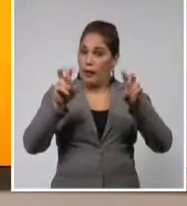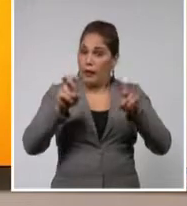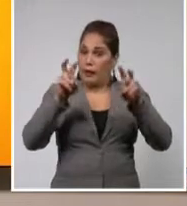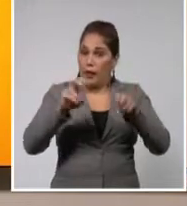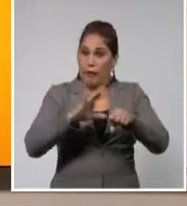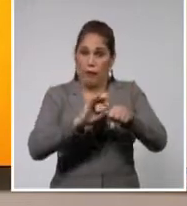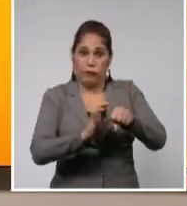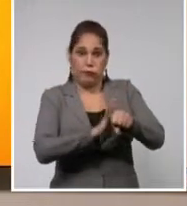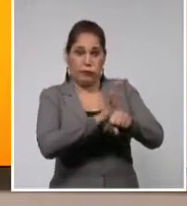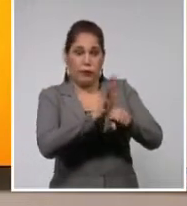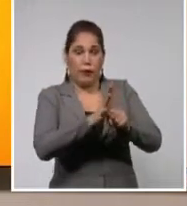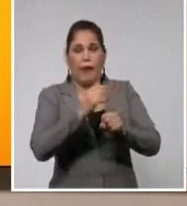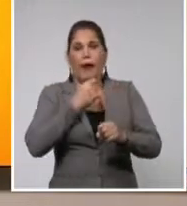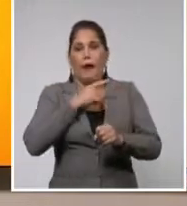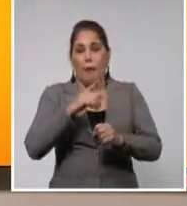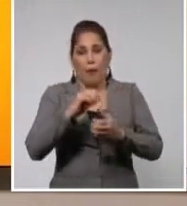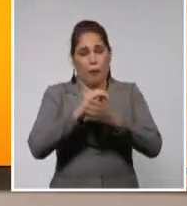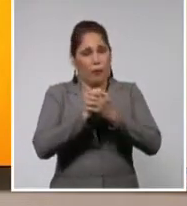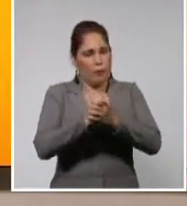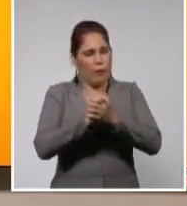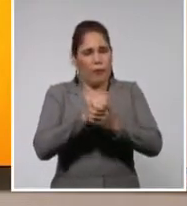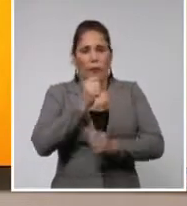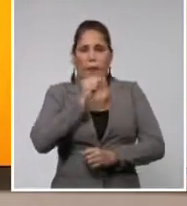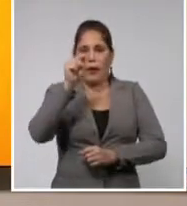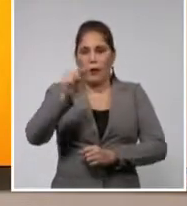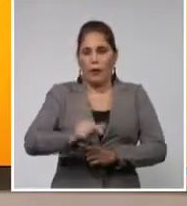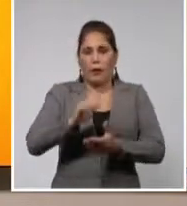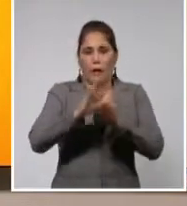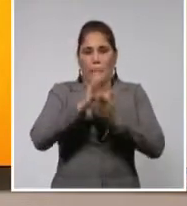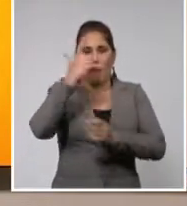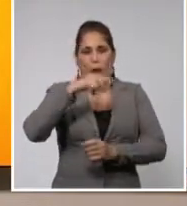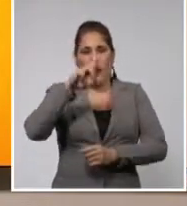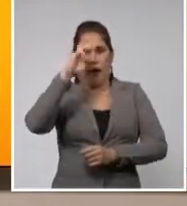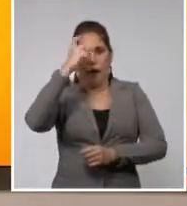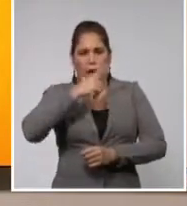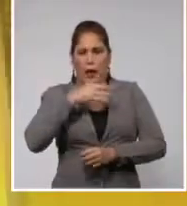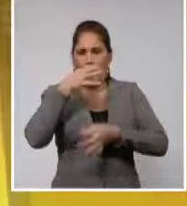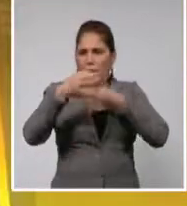a la colega Mara Roque, para preguntarle qué valoración tiene de este asunto.